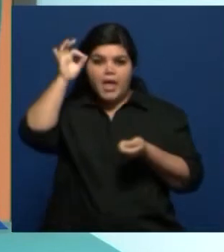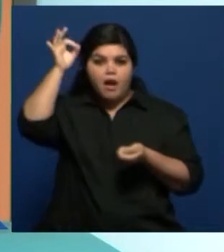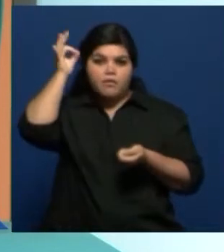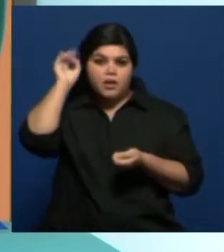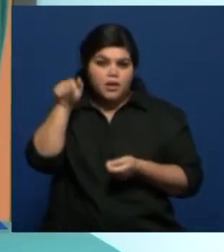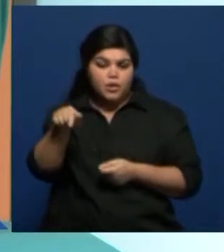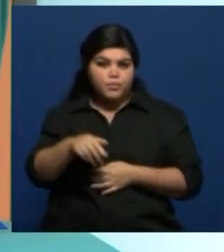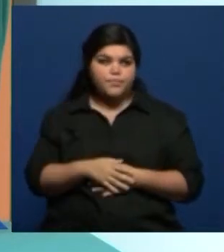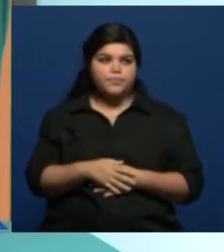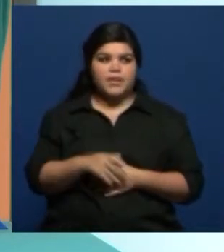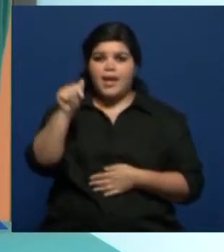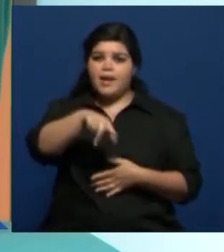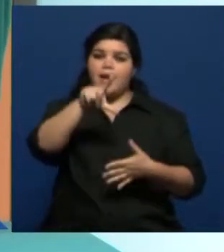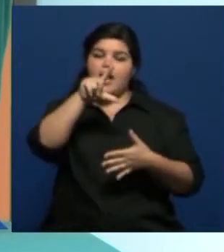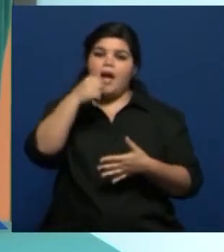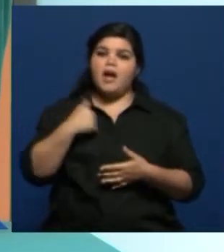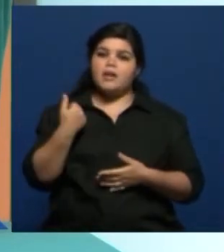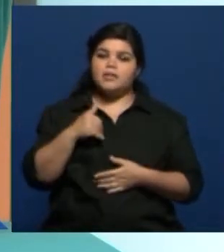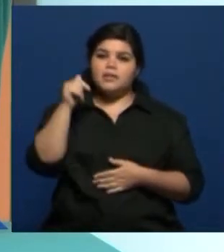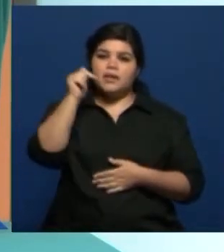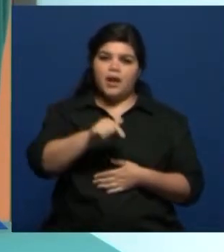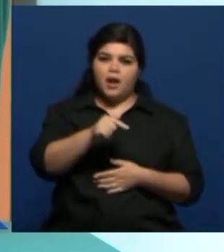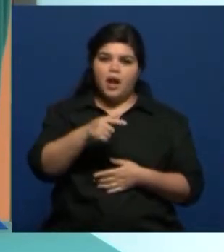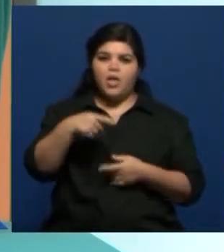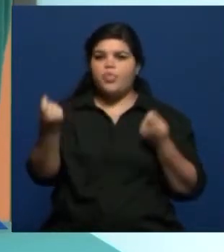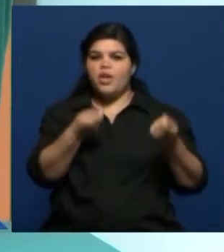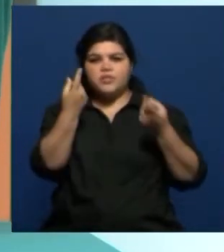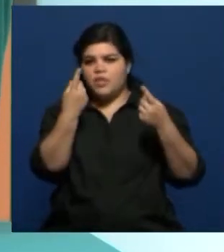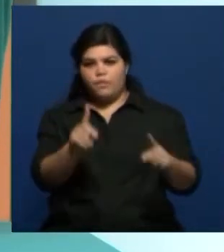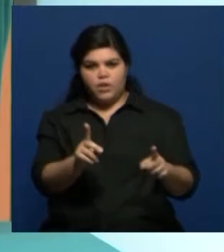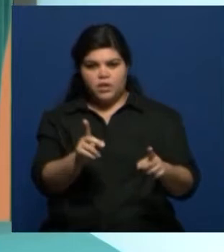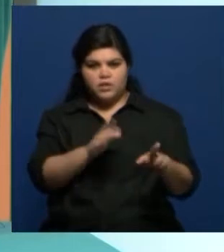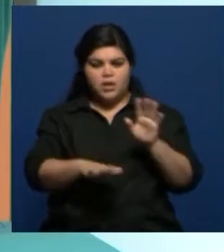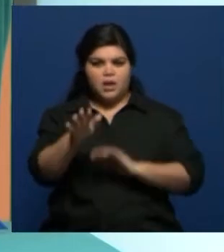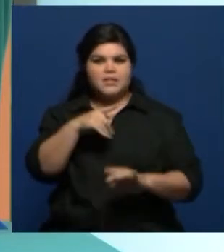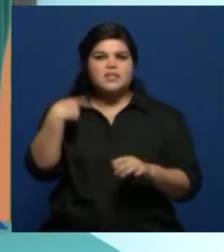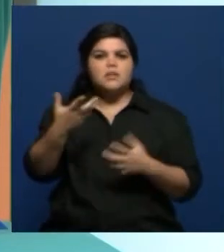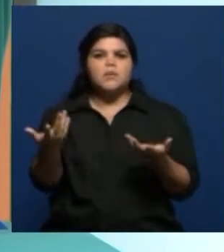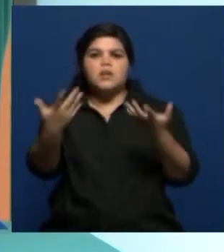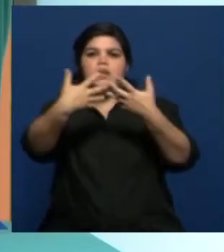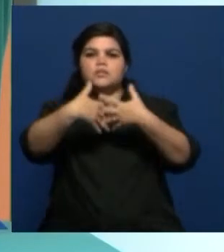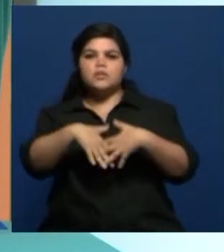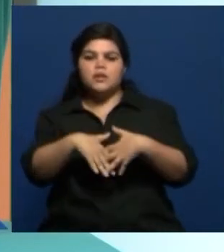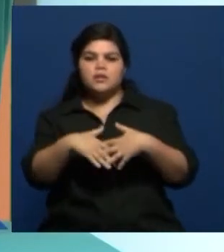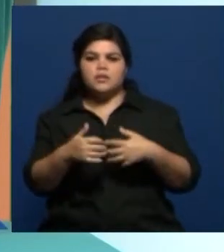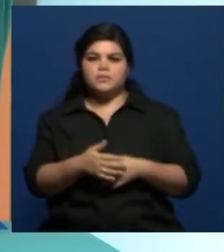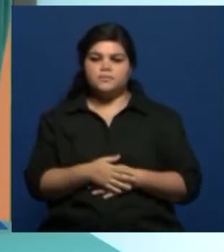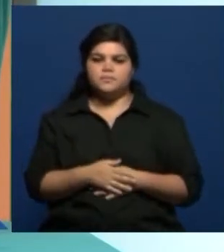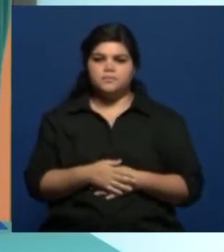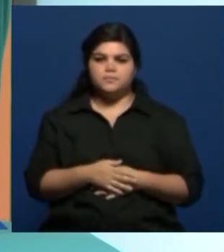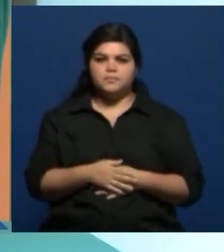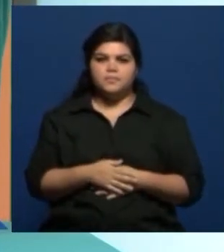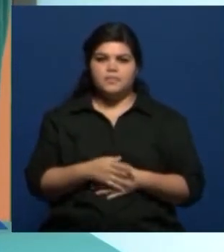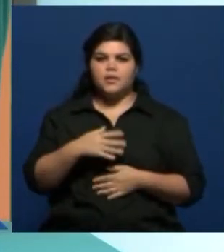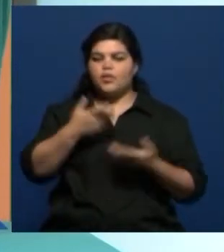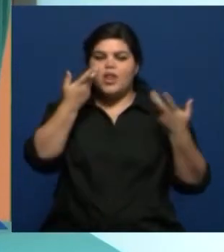sí, acá al menos en Argentina, las danzas guiñanas. Siempre están vinculadas con momentos de, o sea, con